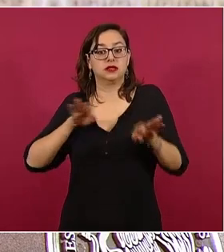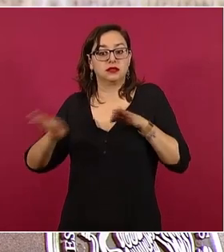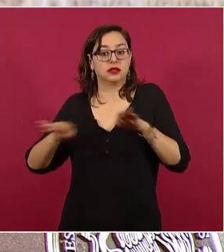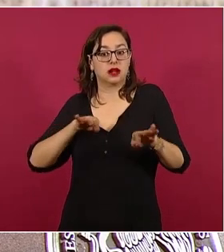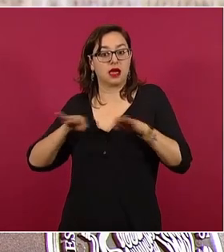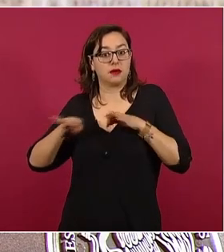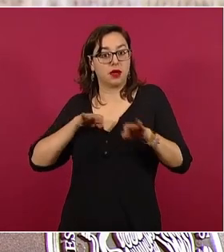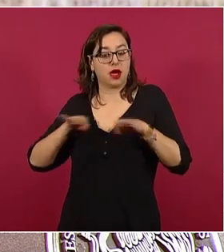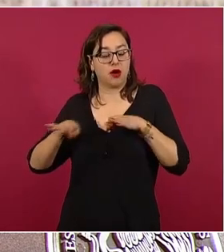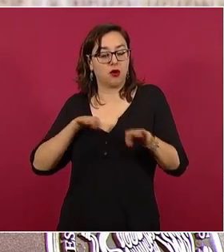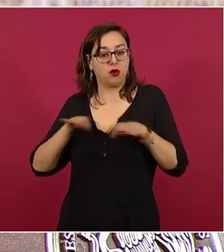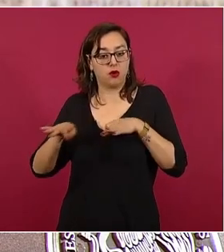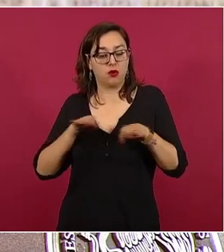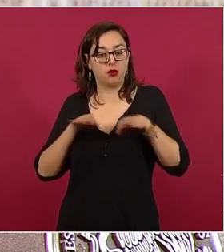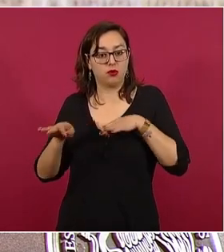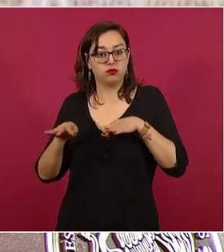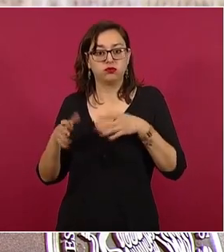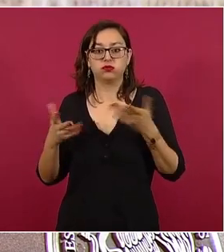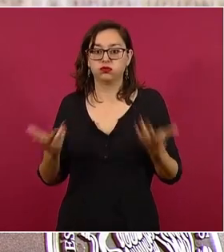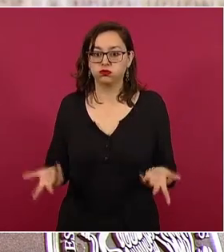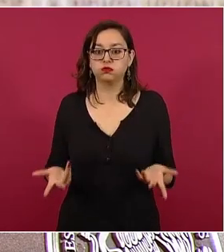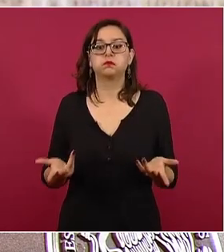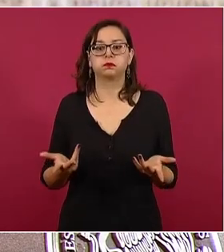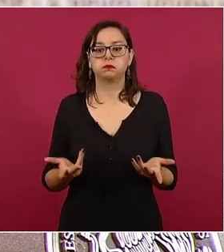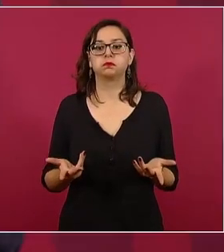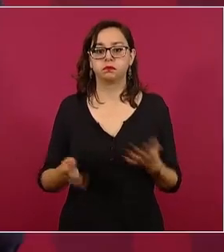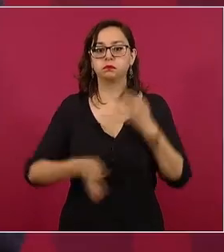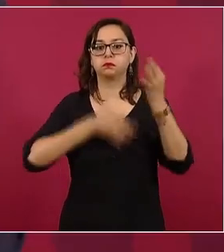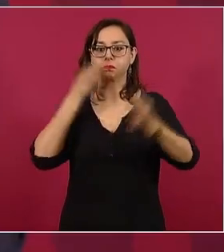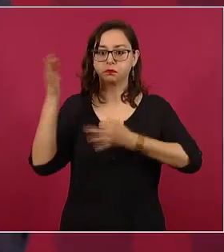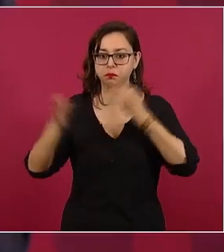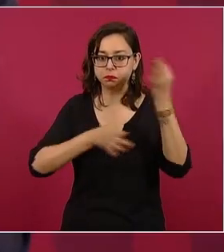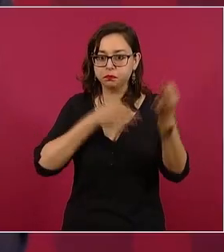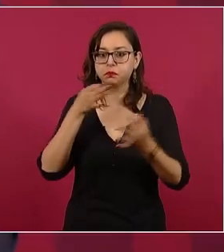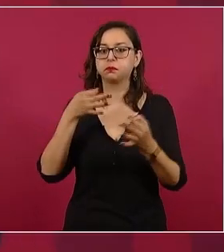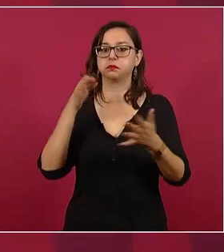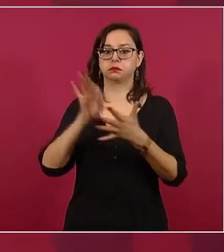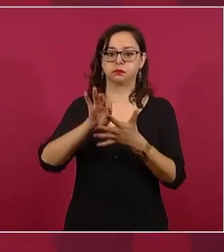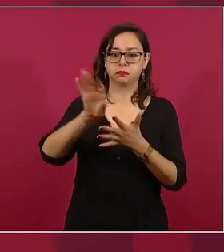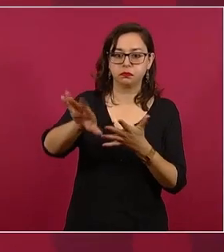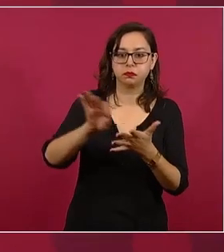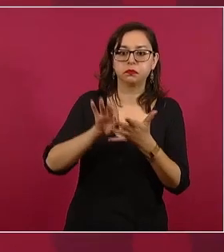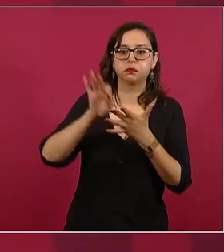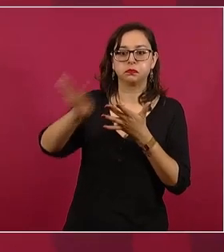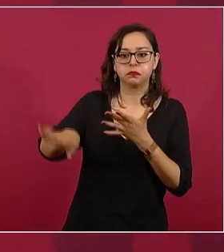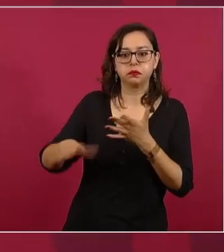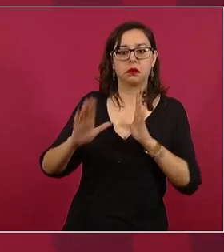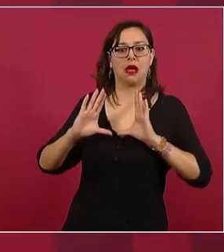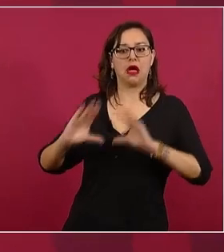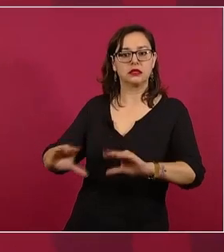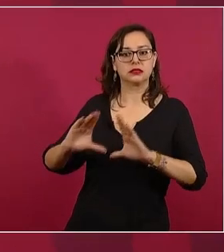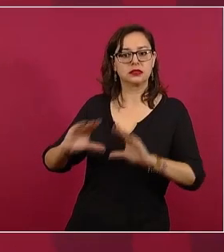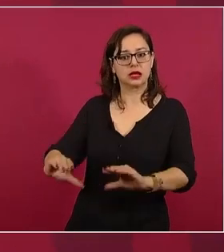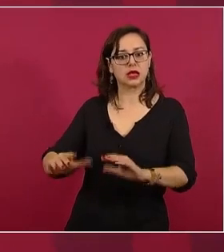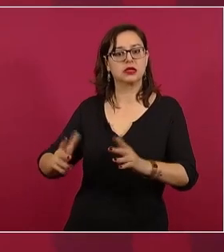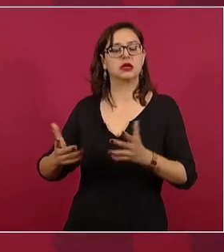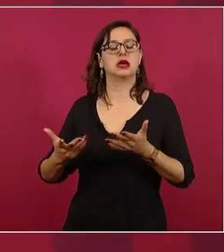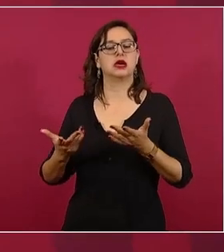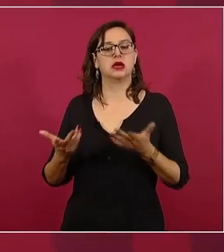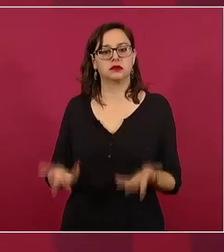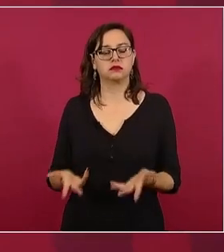predicador, de pedagogía, de